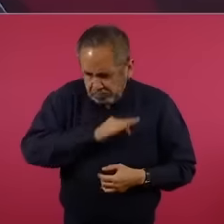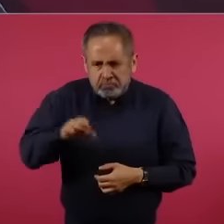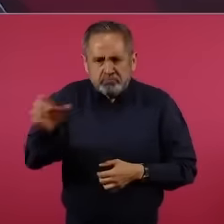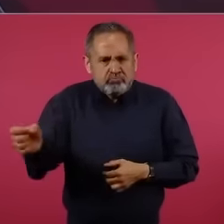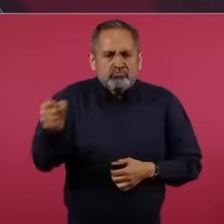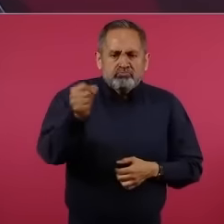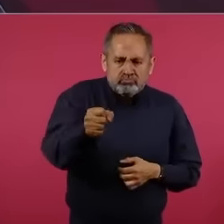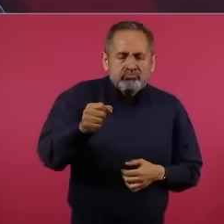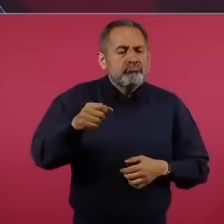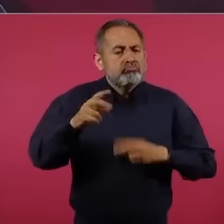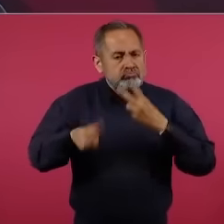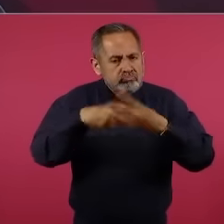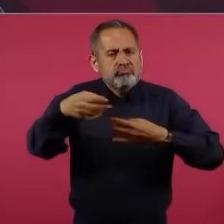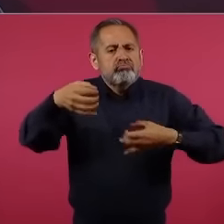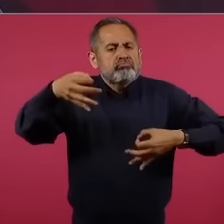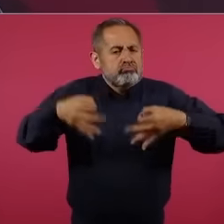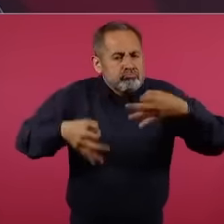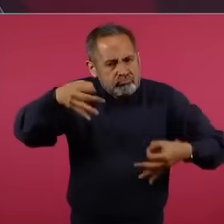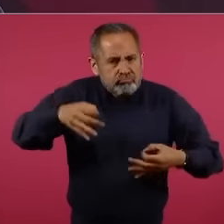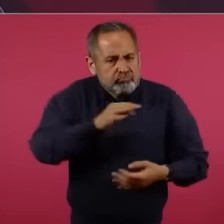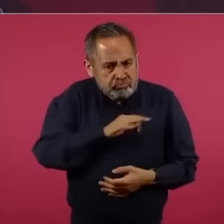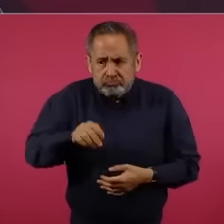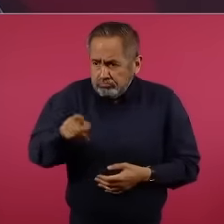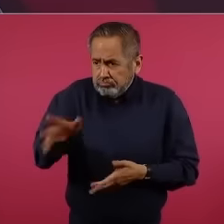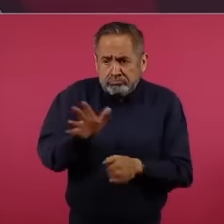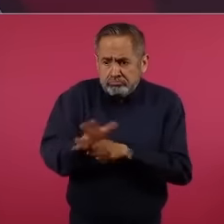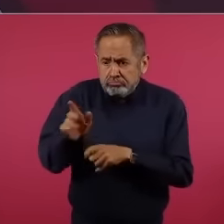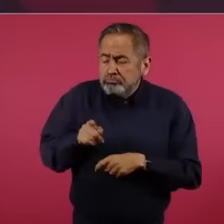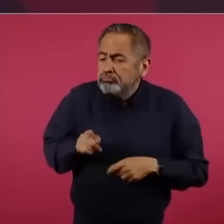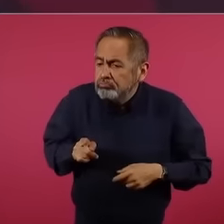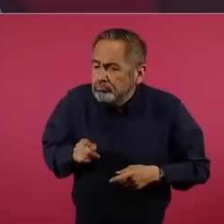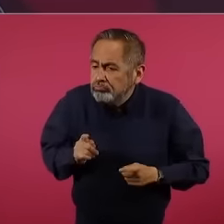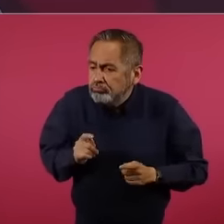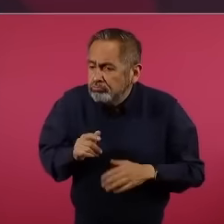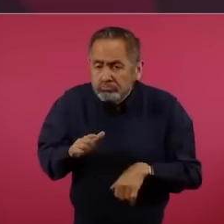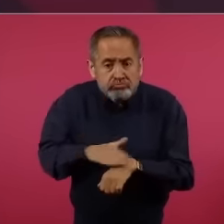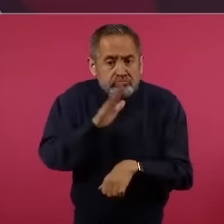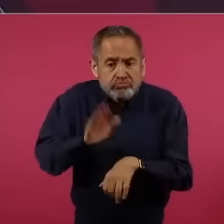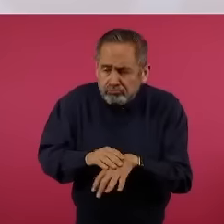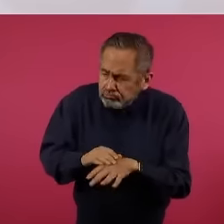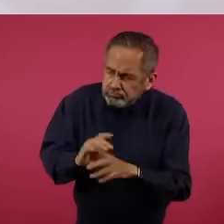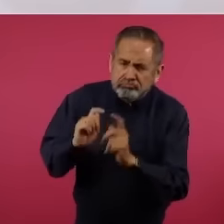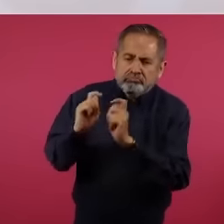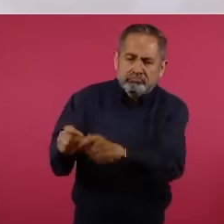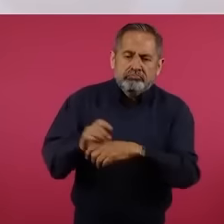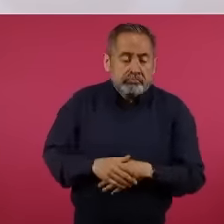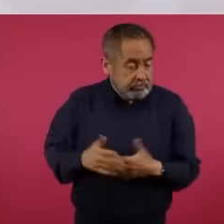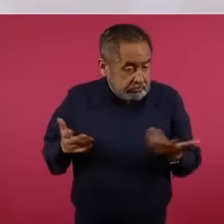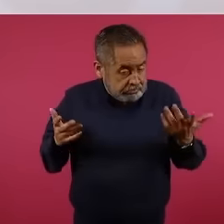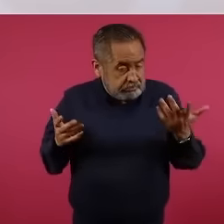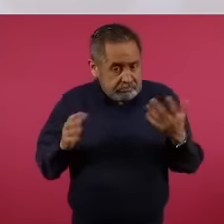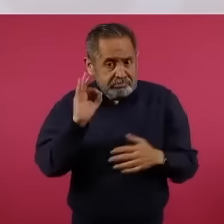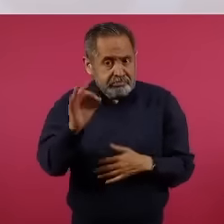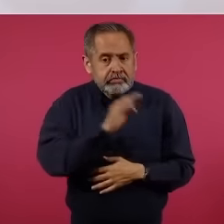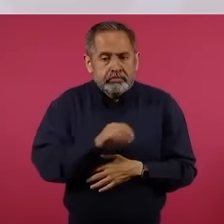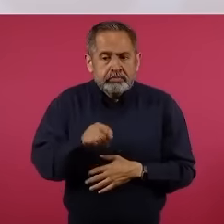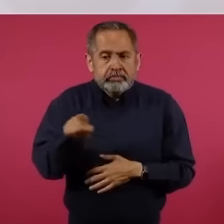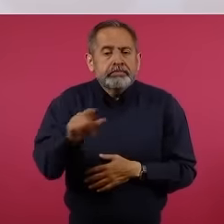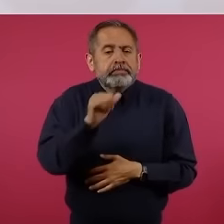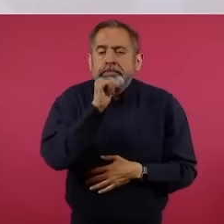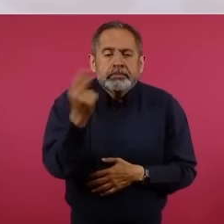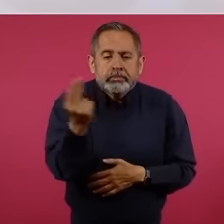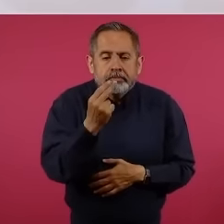no van a estar dependiendo del